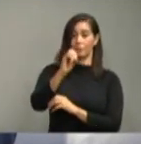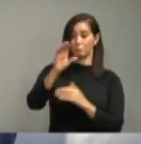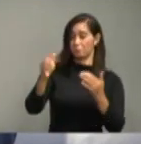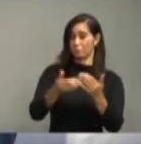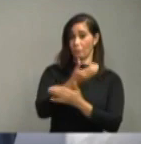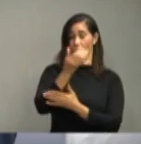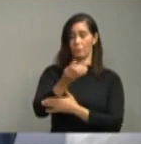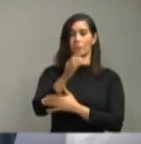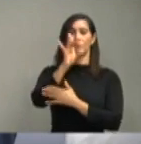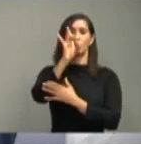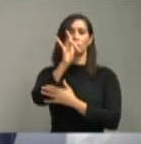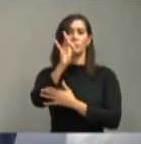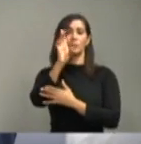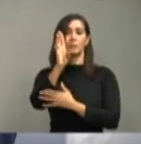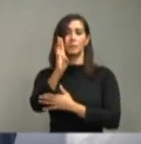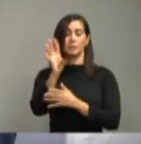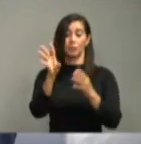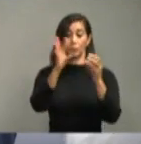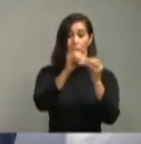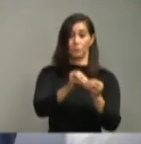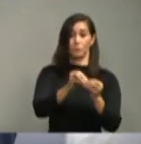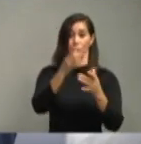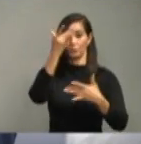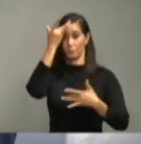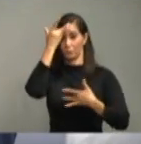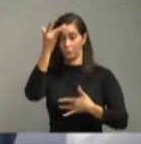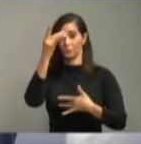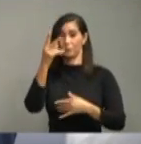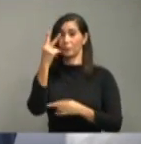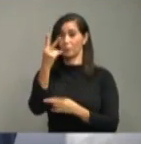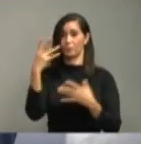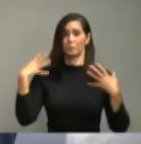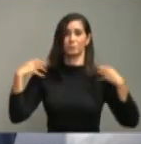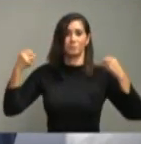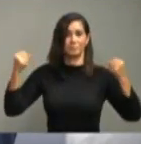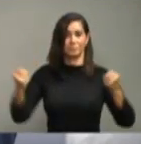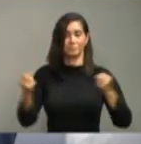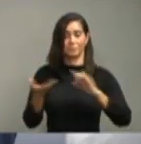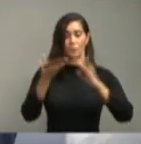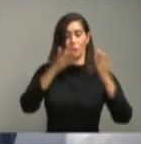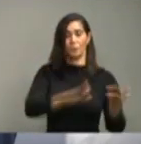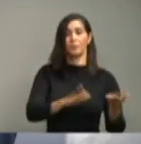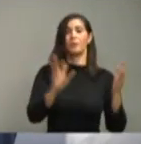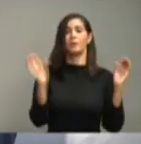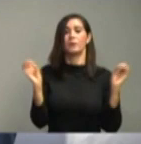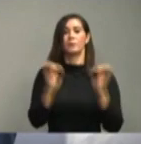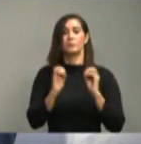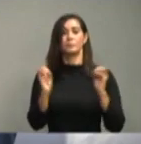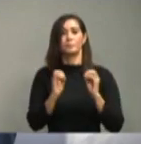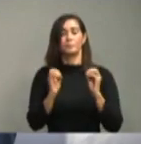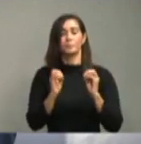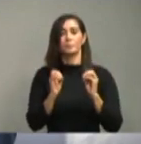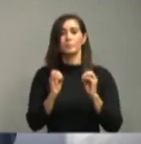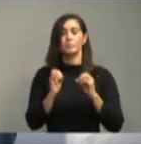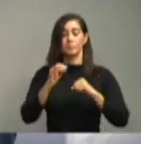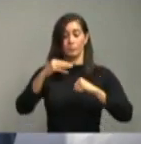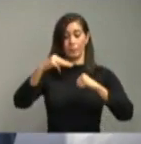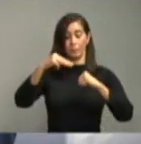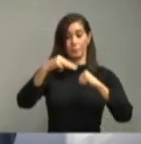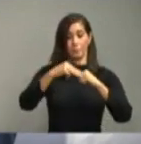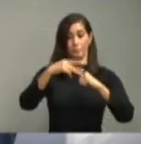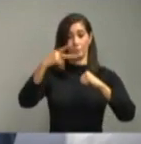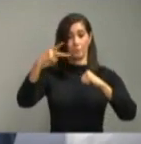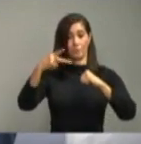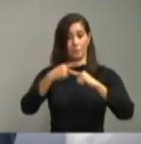acumulados, 2 recuperados, cero fallecimiento nuevo. Monte Plata,